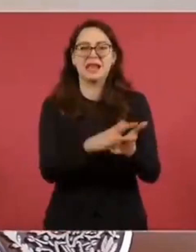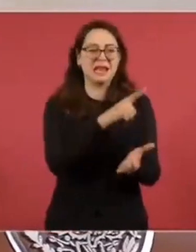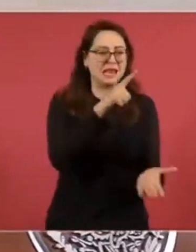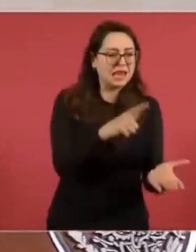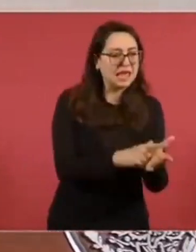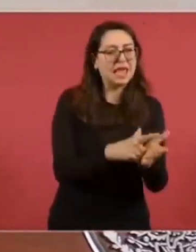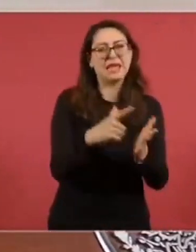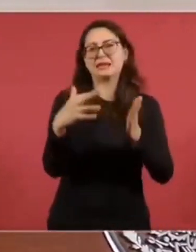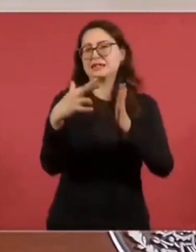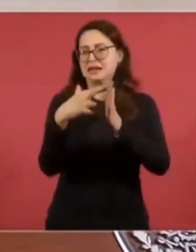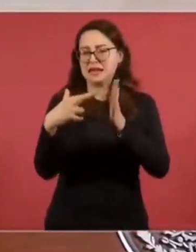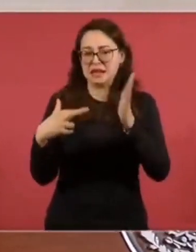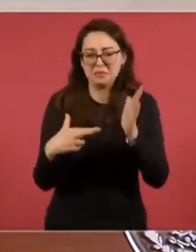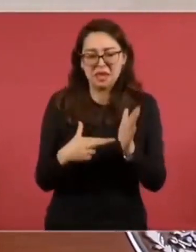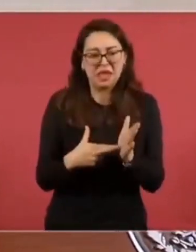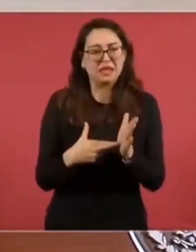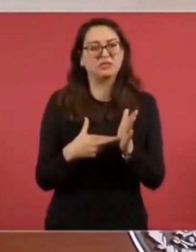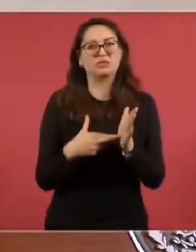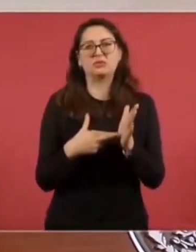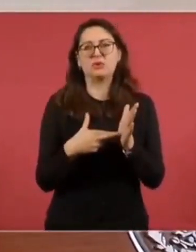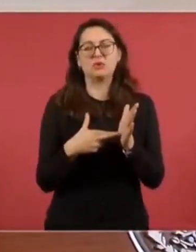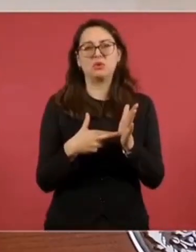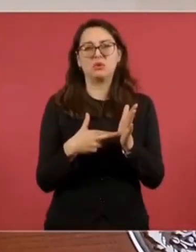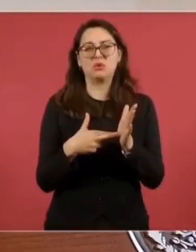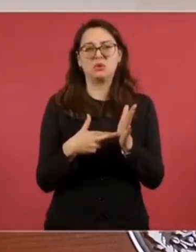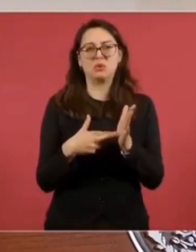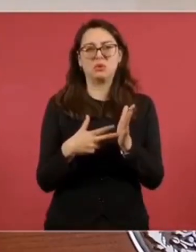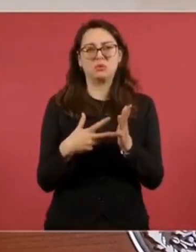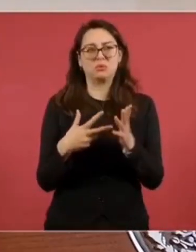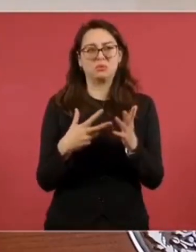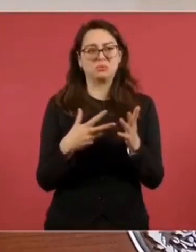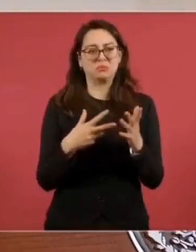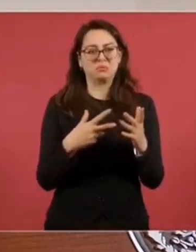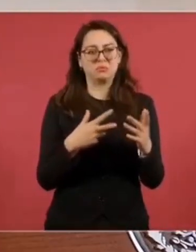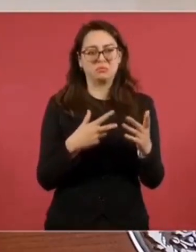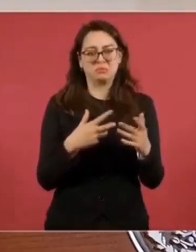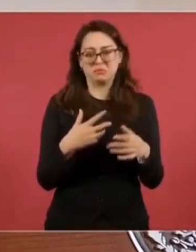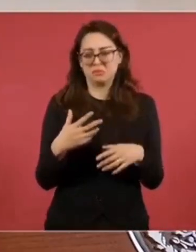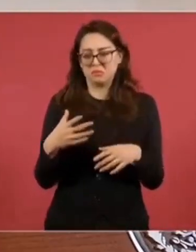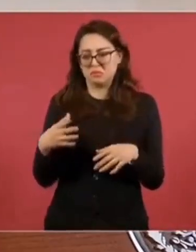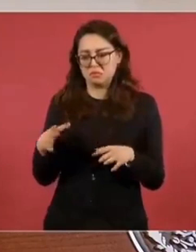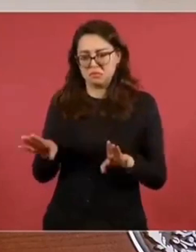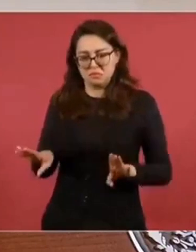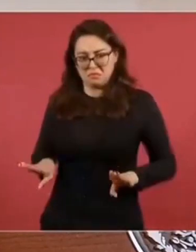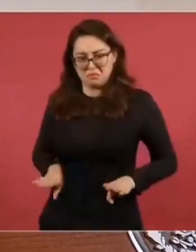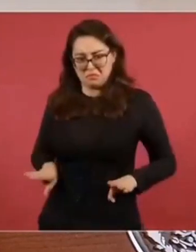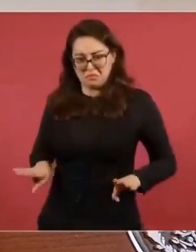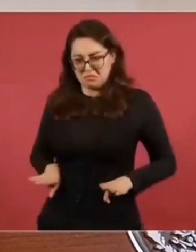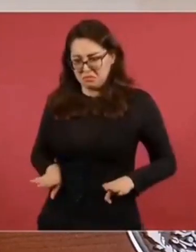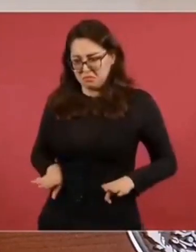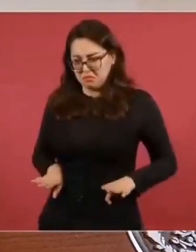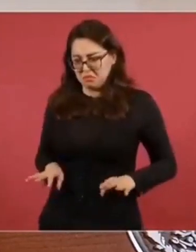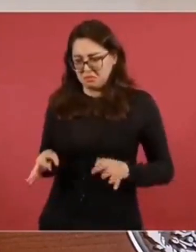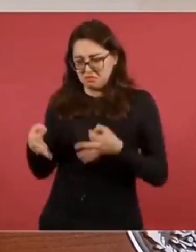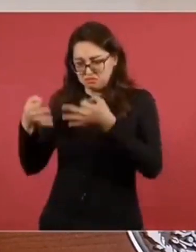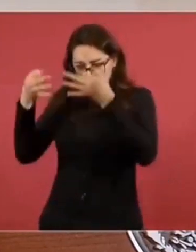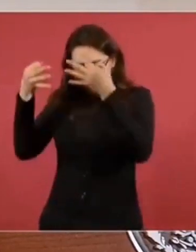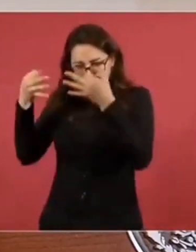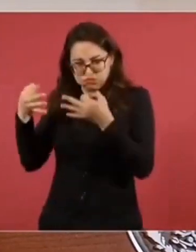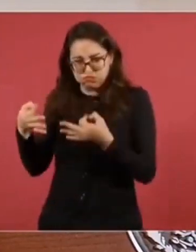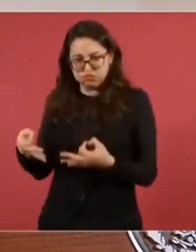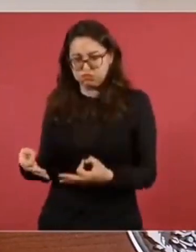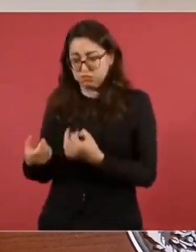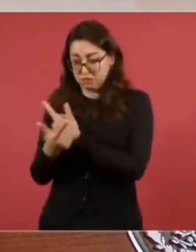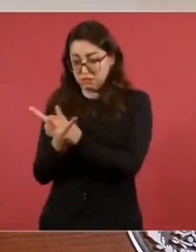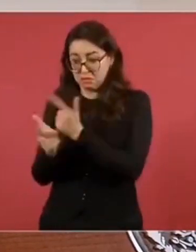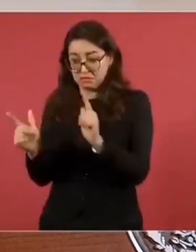ley por encima de un principio sublime que es